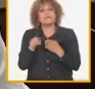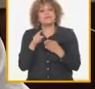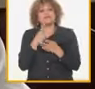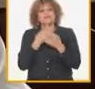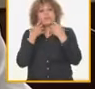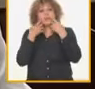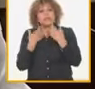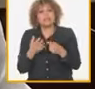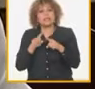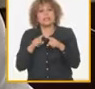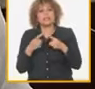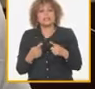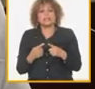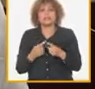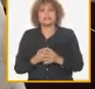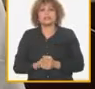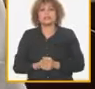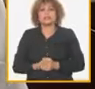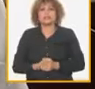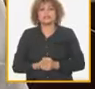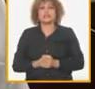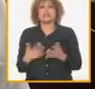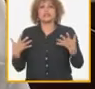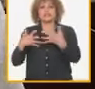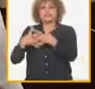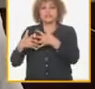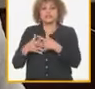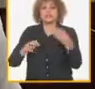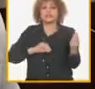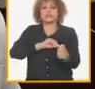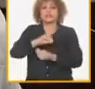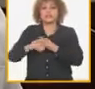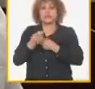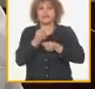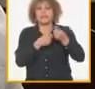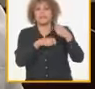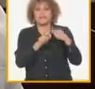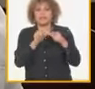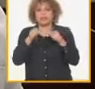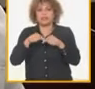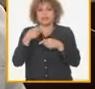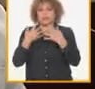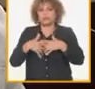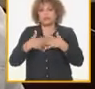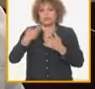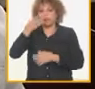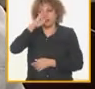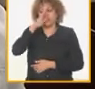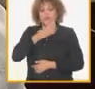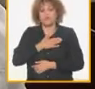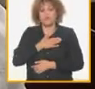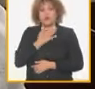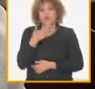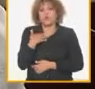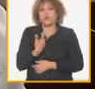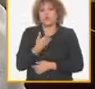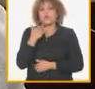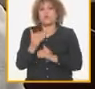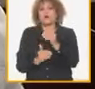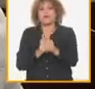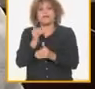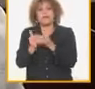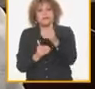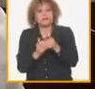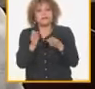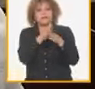importante todo lo que está asociado a la sustitución de importaciones que tenemos que lograr para avanzar en